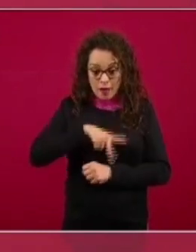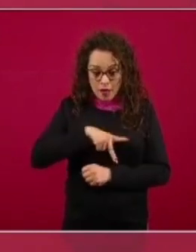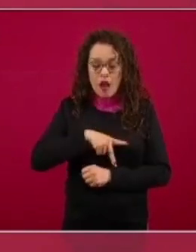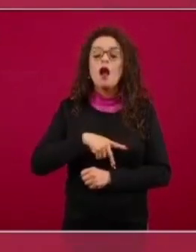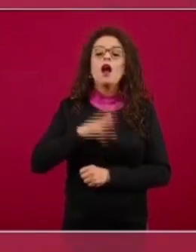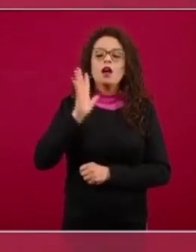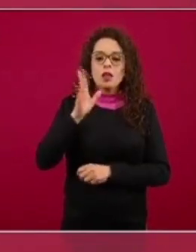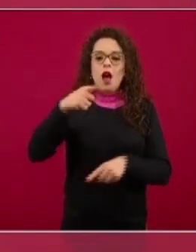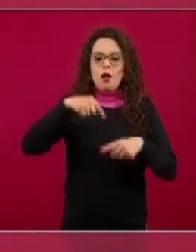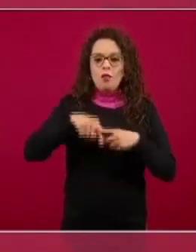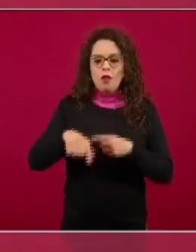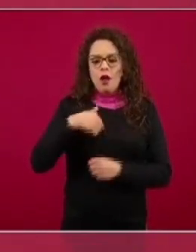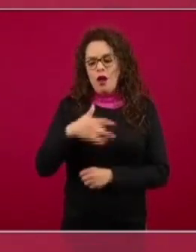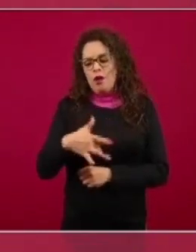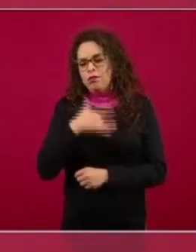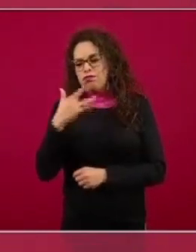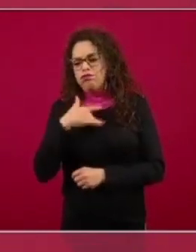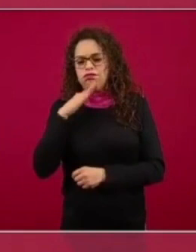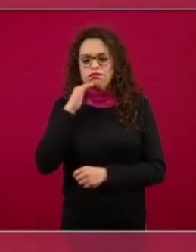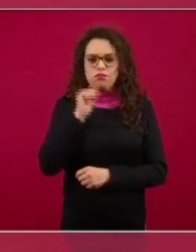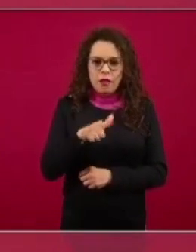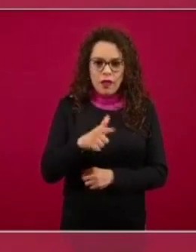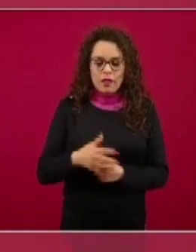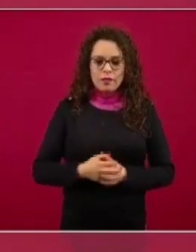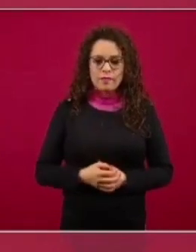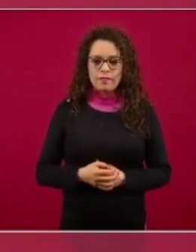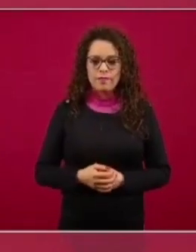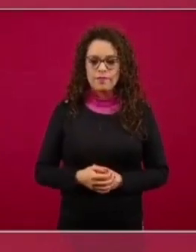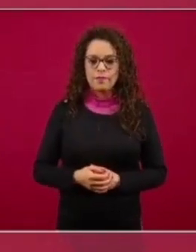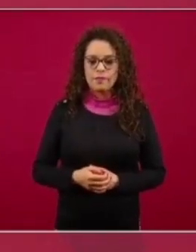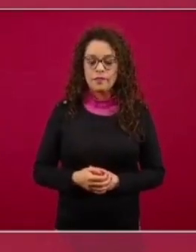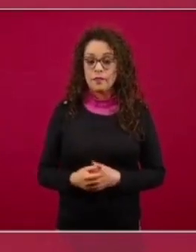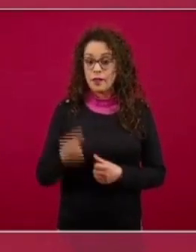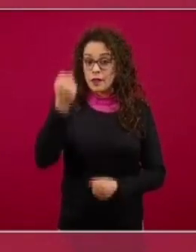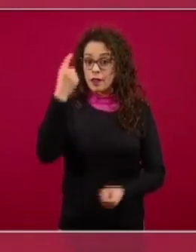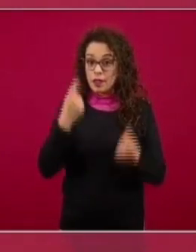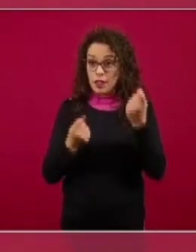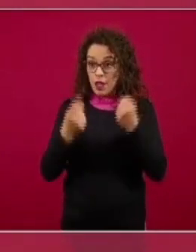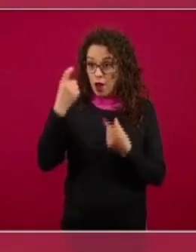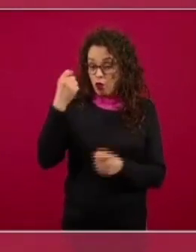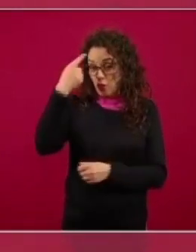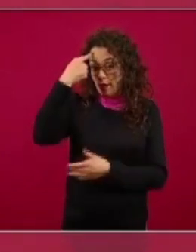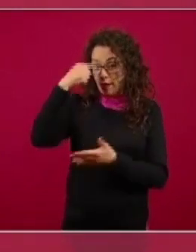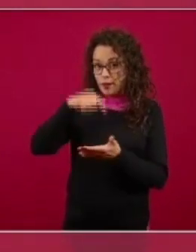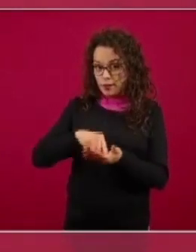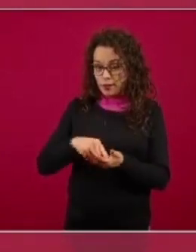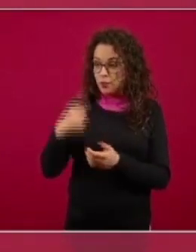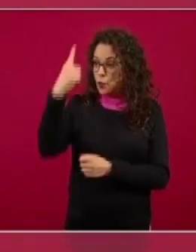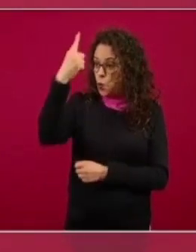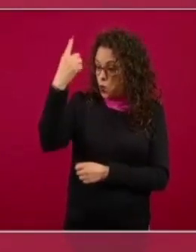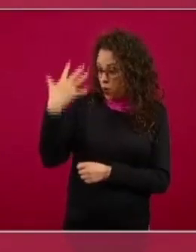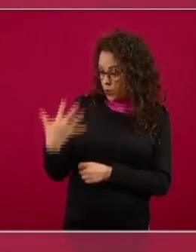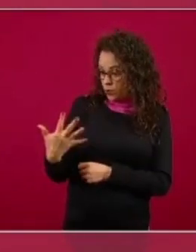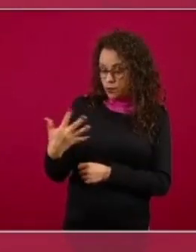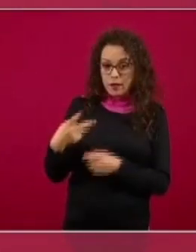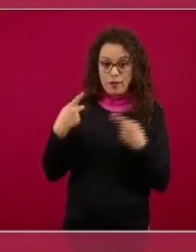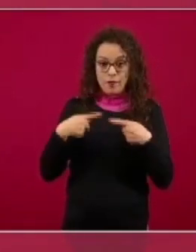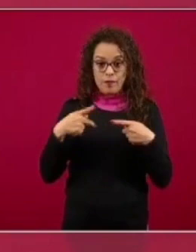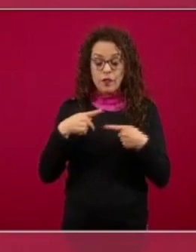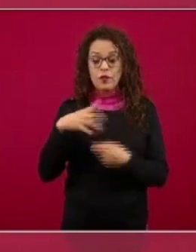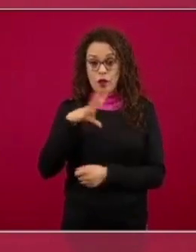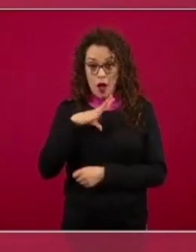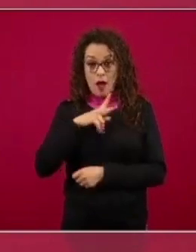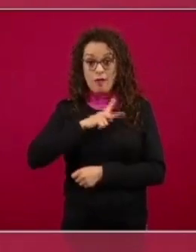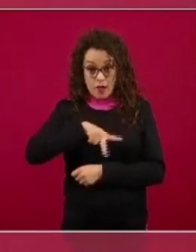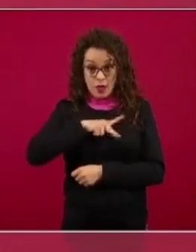desarrollar los síntomas algunas estimaciones consideran que en general una quinta parte de las personas portadoras del